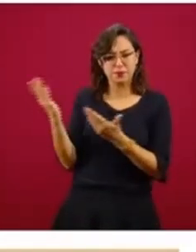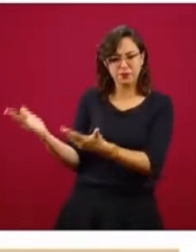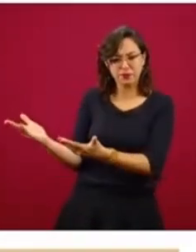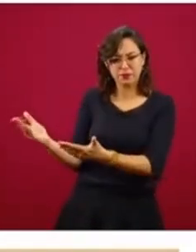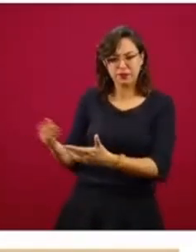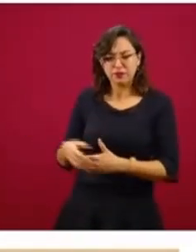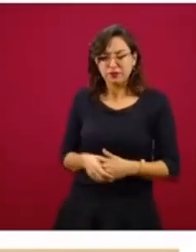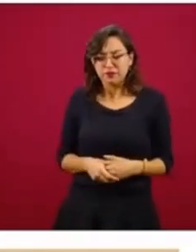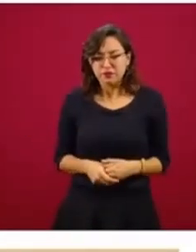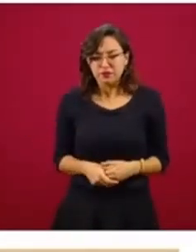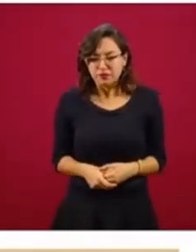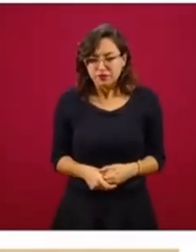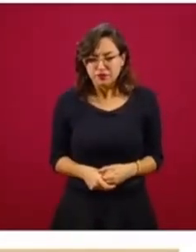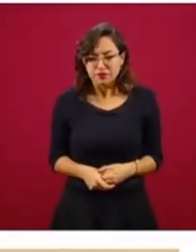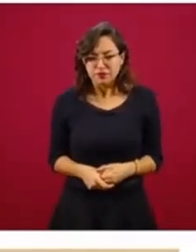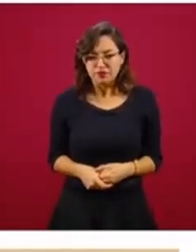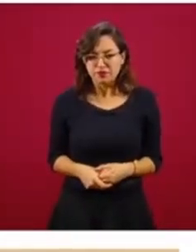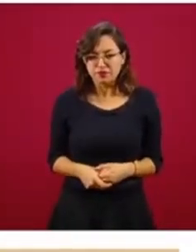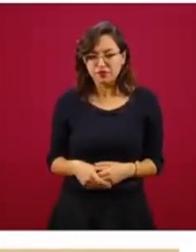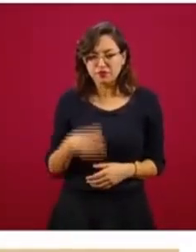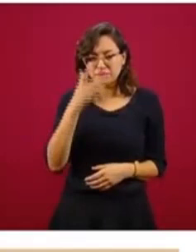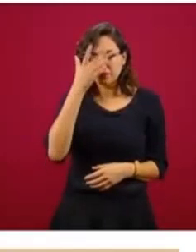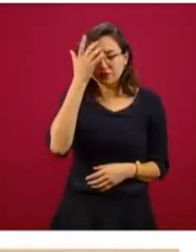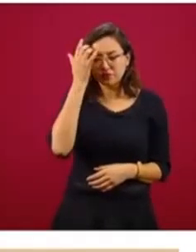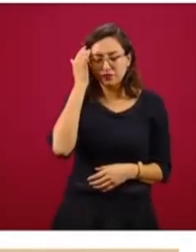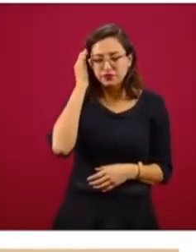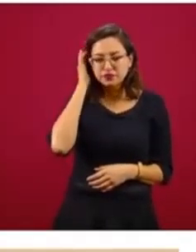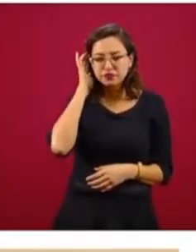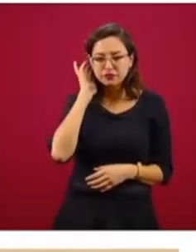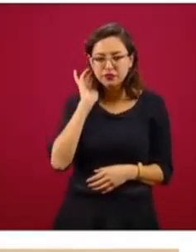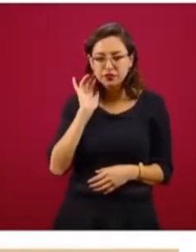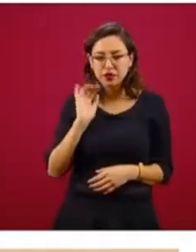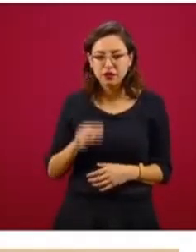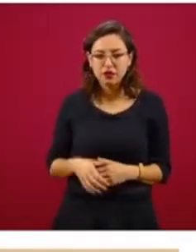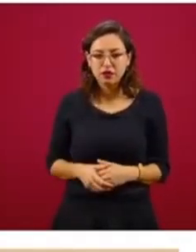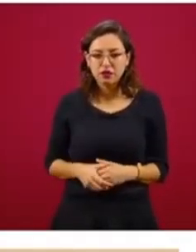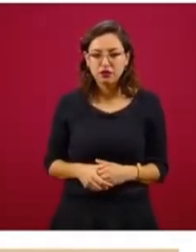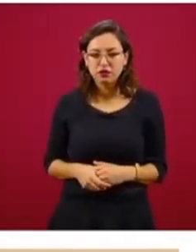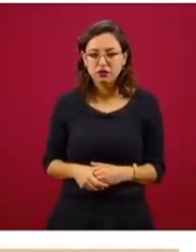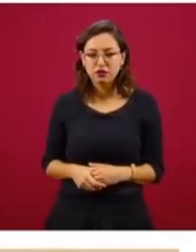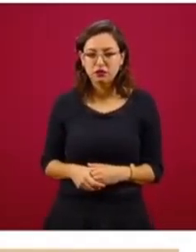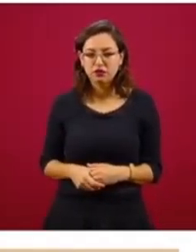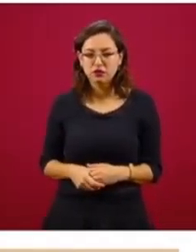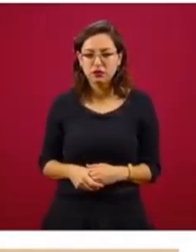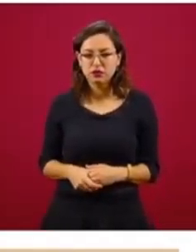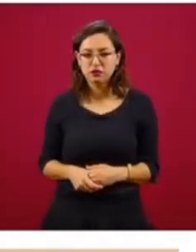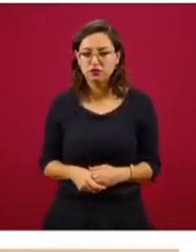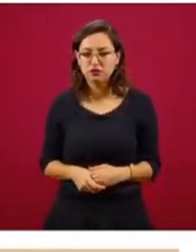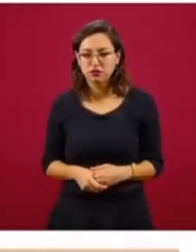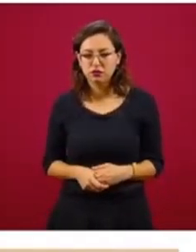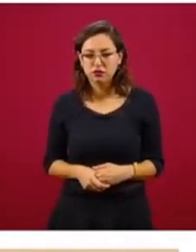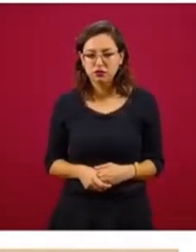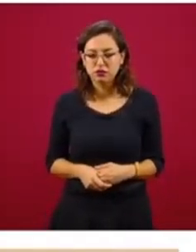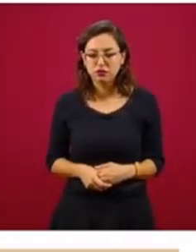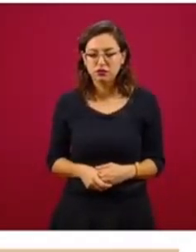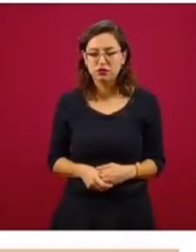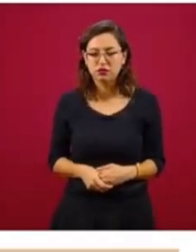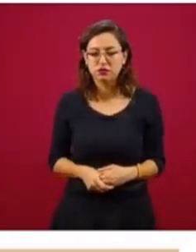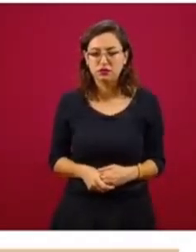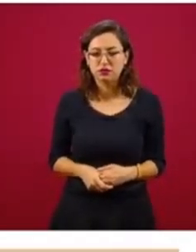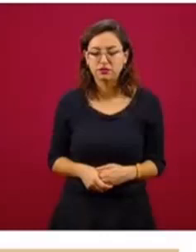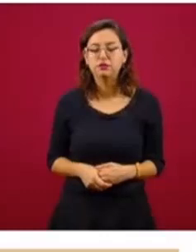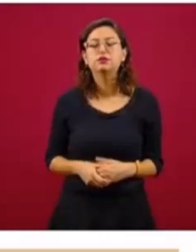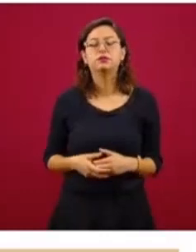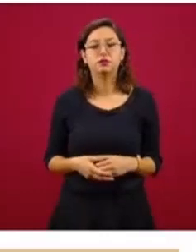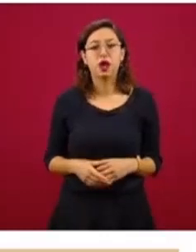Destaco y manifiesto la solidaridad del pueblo de México con las familias de quienes han perdido integrantes o seres